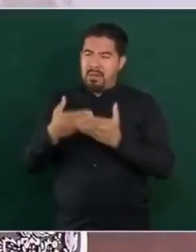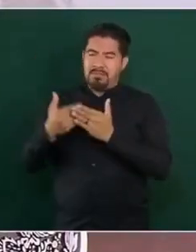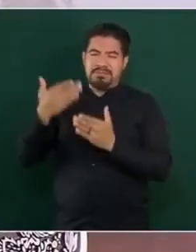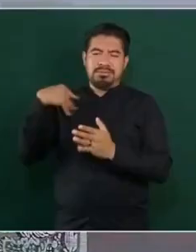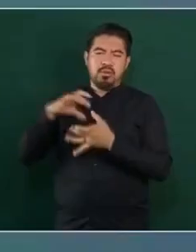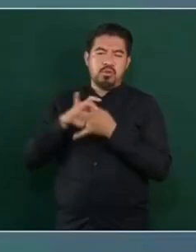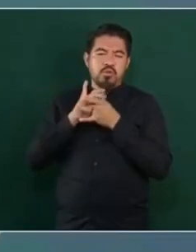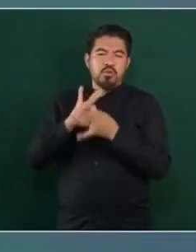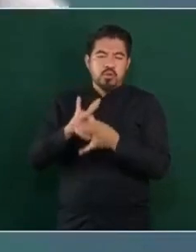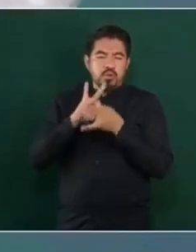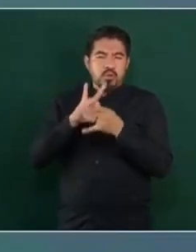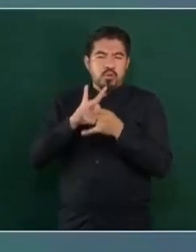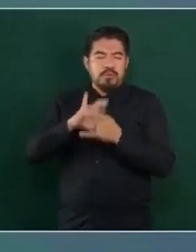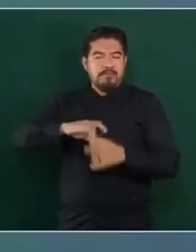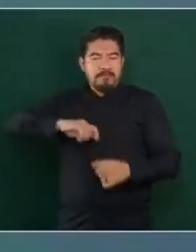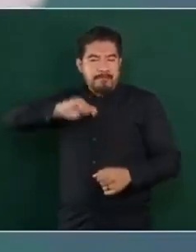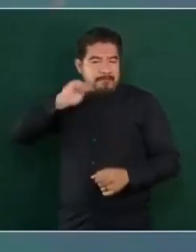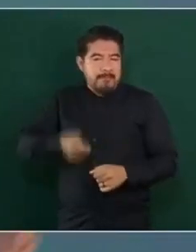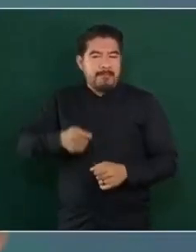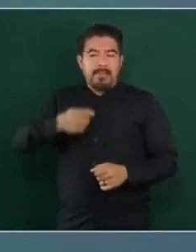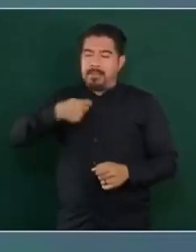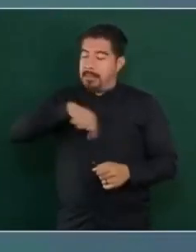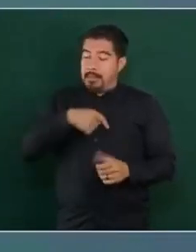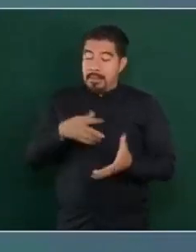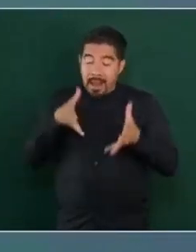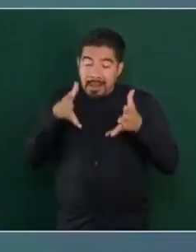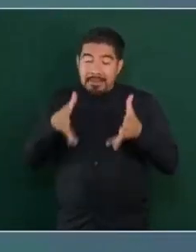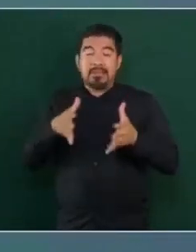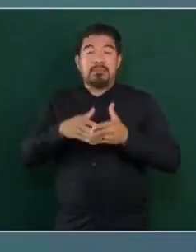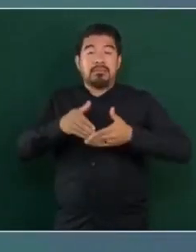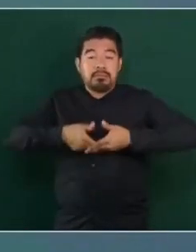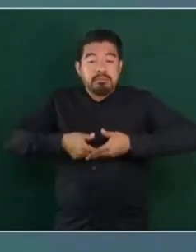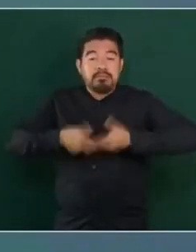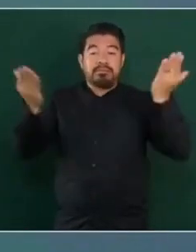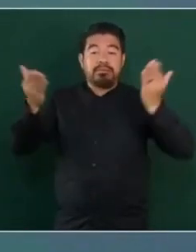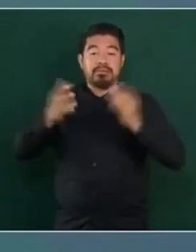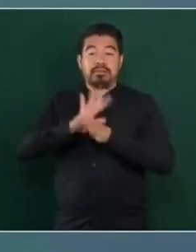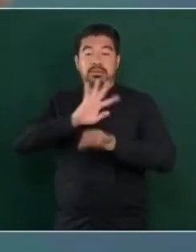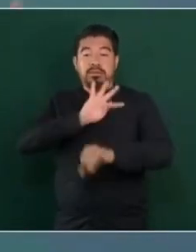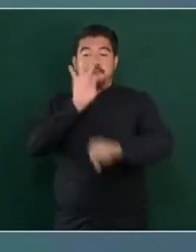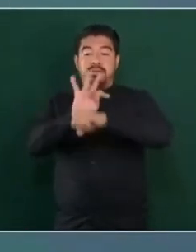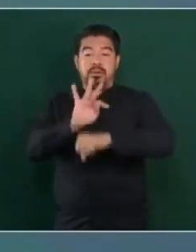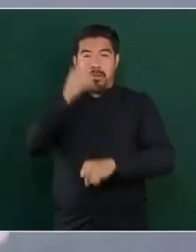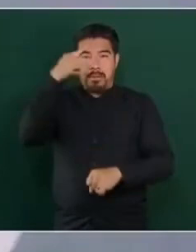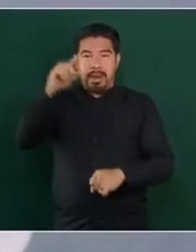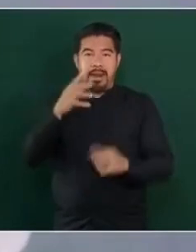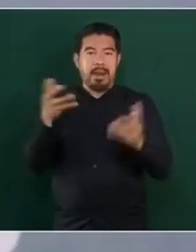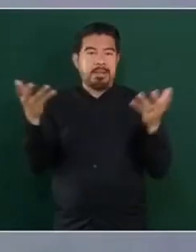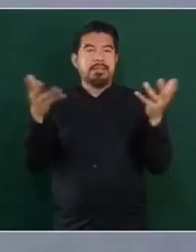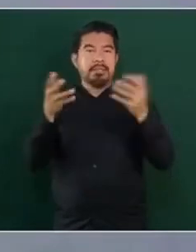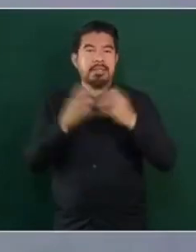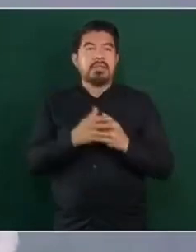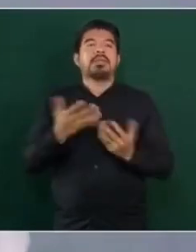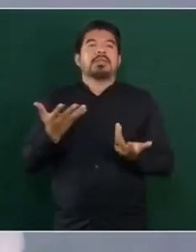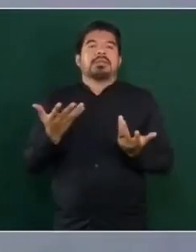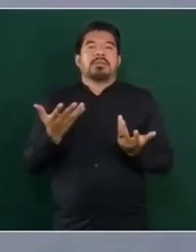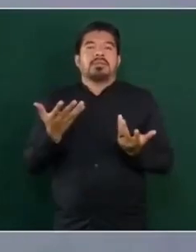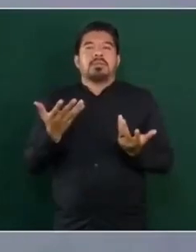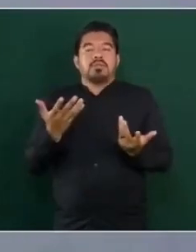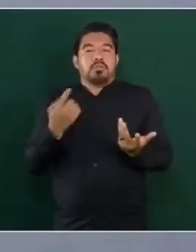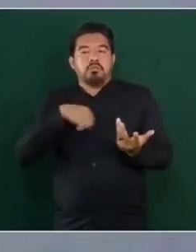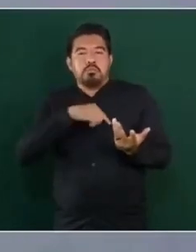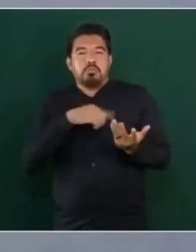que nos ha aportado muchísimo, porque nos ha dado una forma de ser, una forma